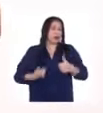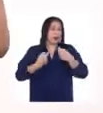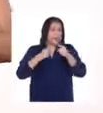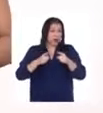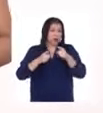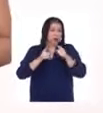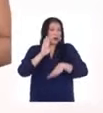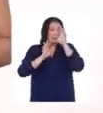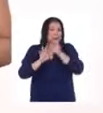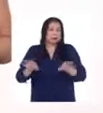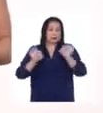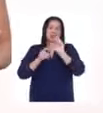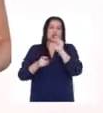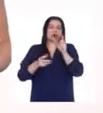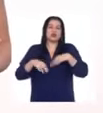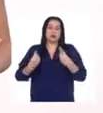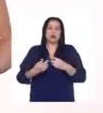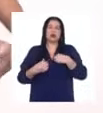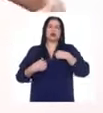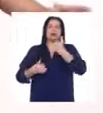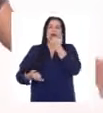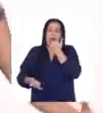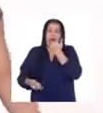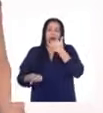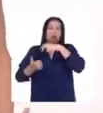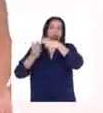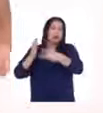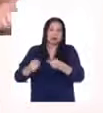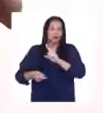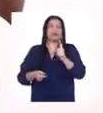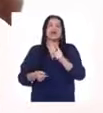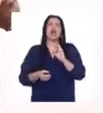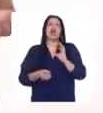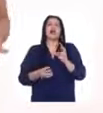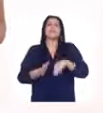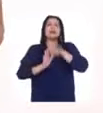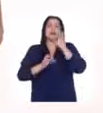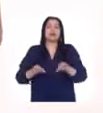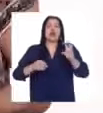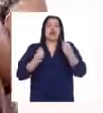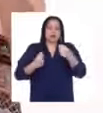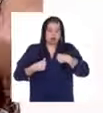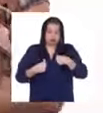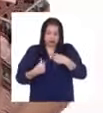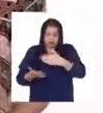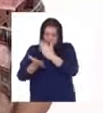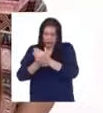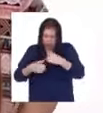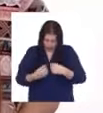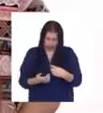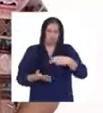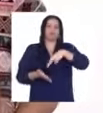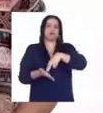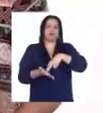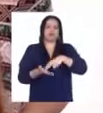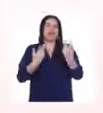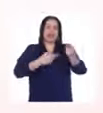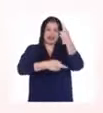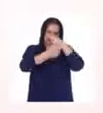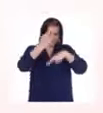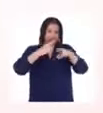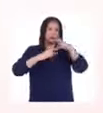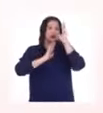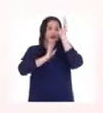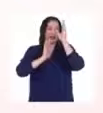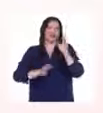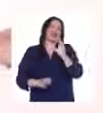no es cómo nos caemos, sino cómo nos levantamos. Ya volvemos con el resto de la charla